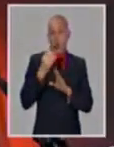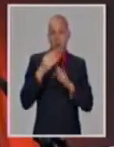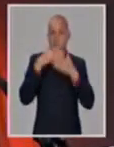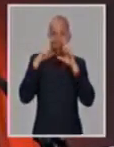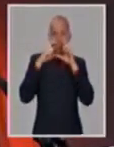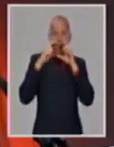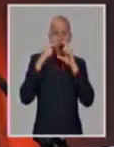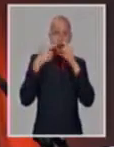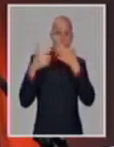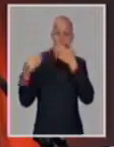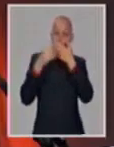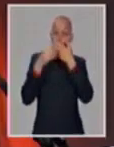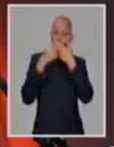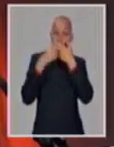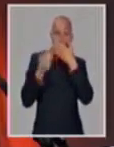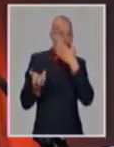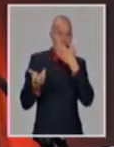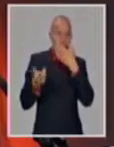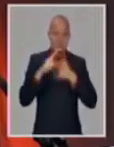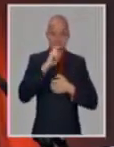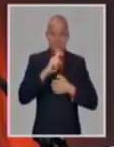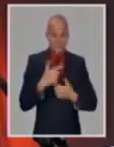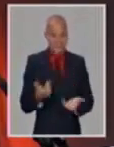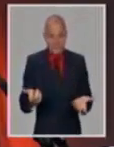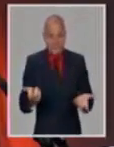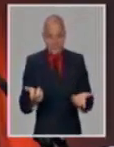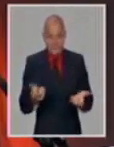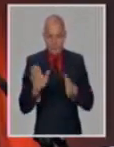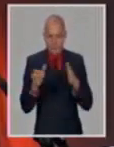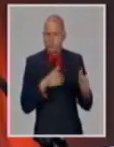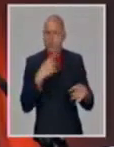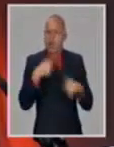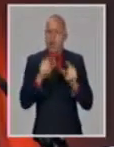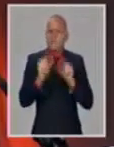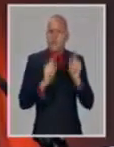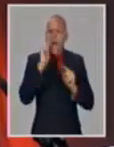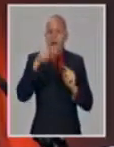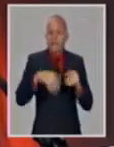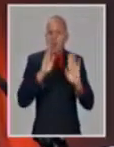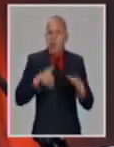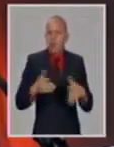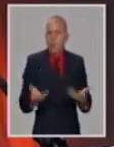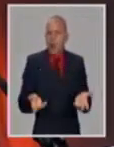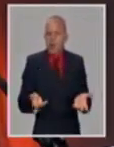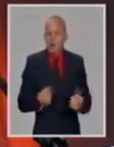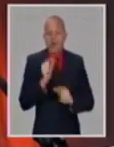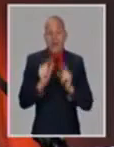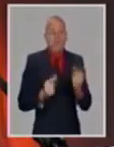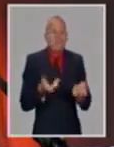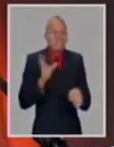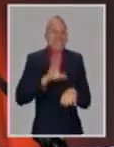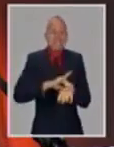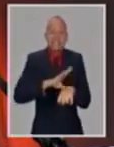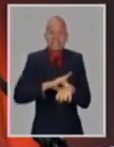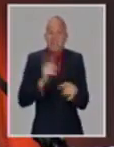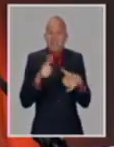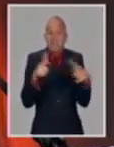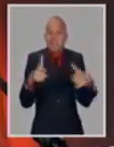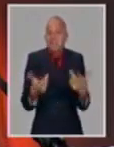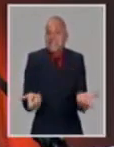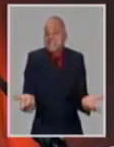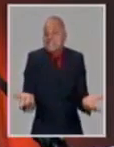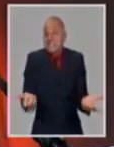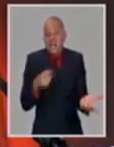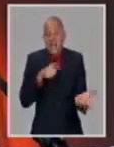se han producido en nuestro país, realmente, son personas personas muy vulnerables. Entonces, son